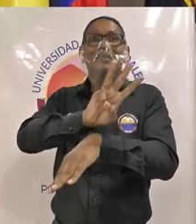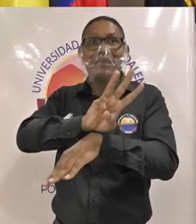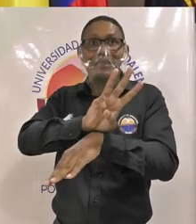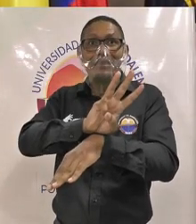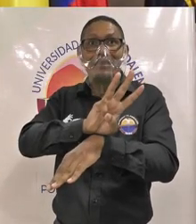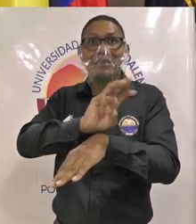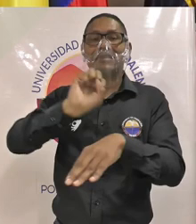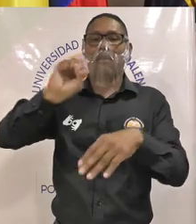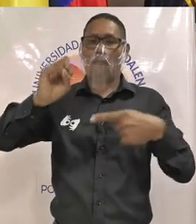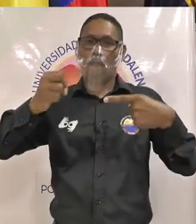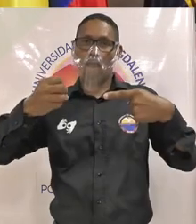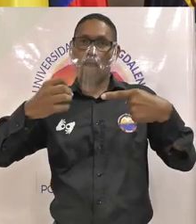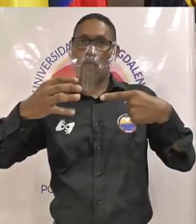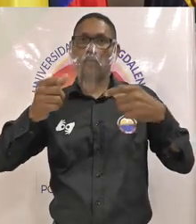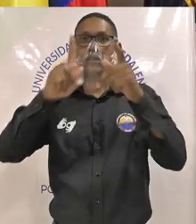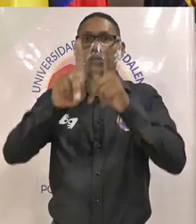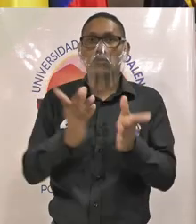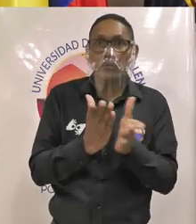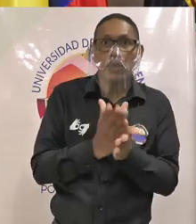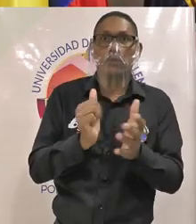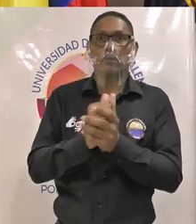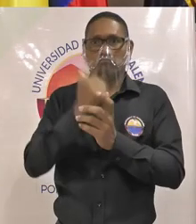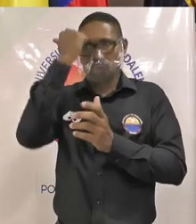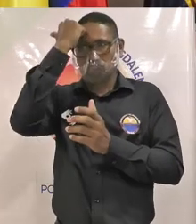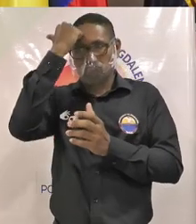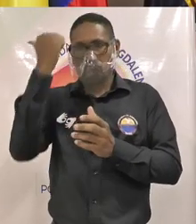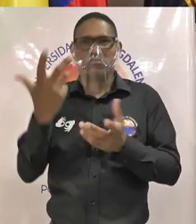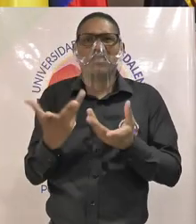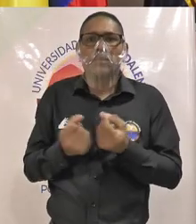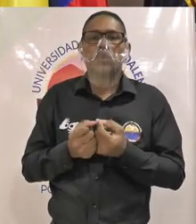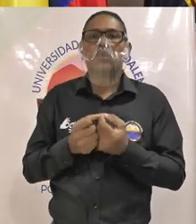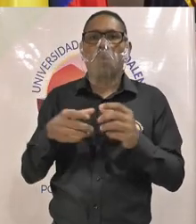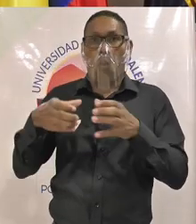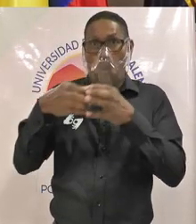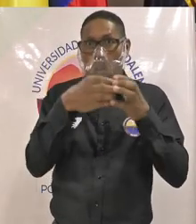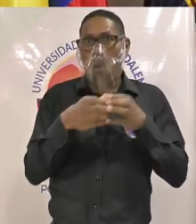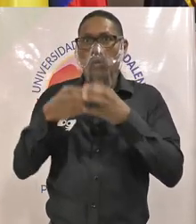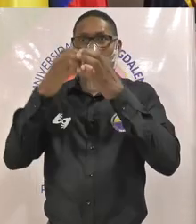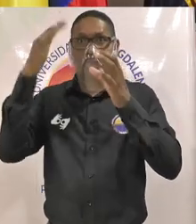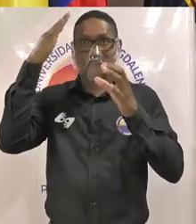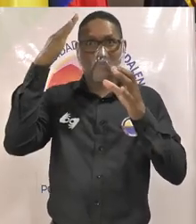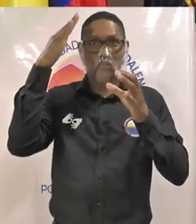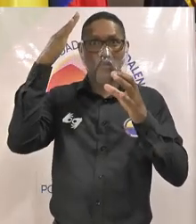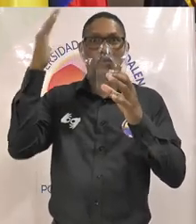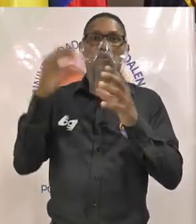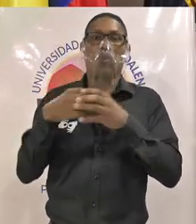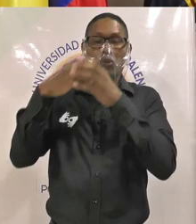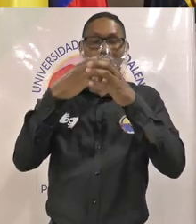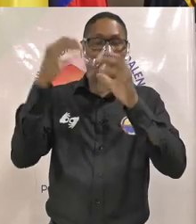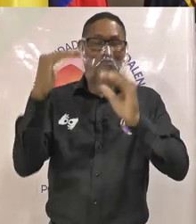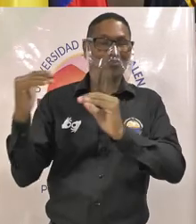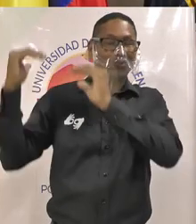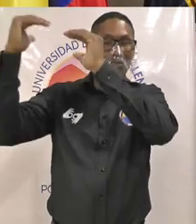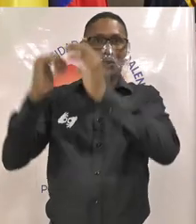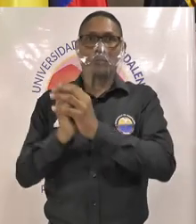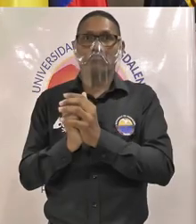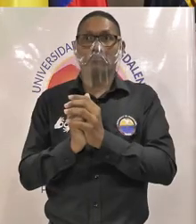foro con estudiantes docentes y graduados candidatos al consejo superior tan y men lo pueden sintonizar